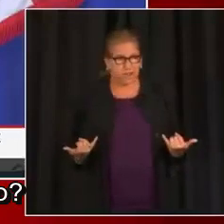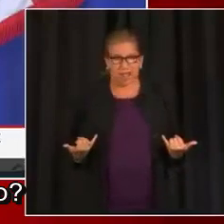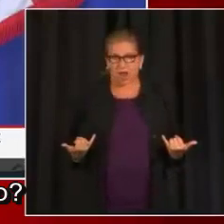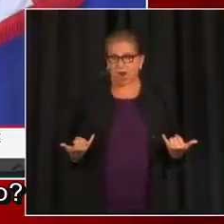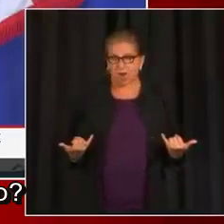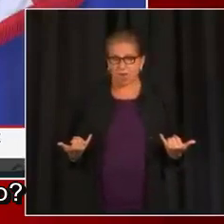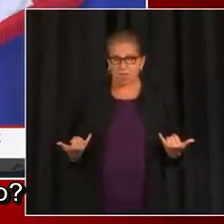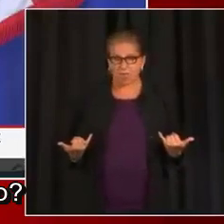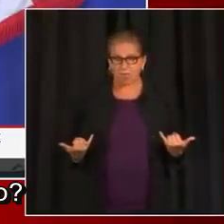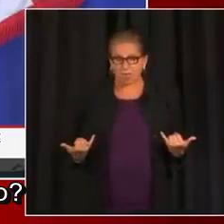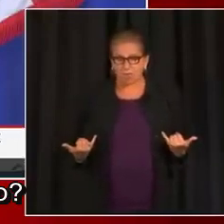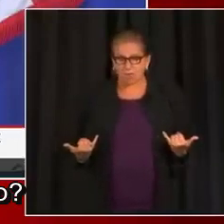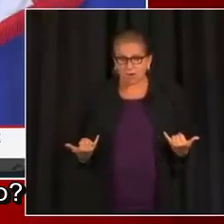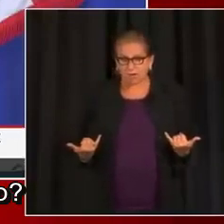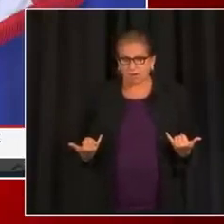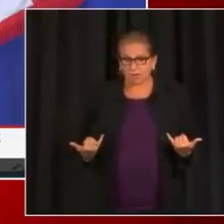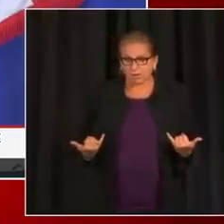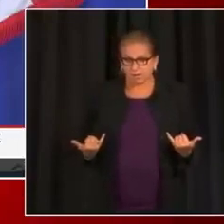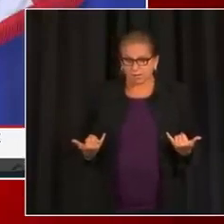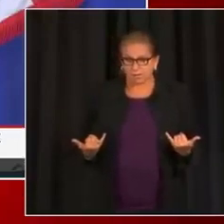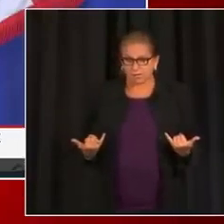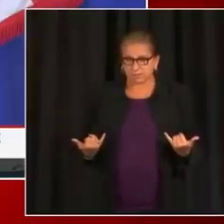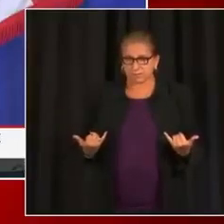¿Qué palabra estoy buscando?